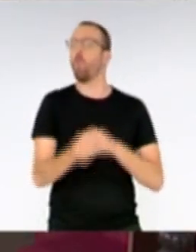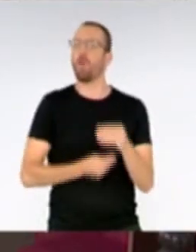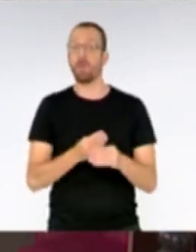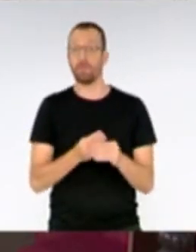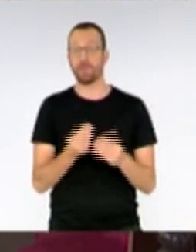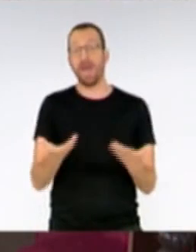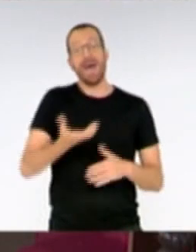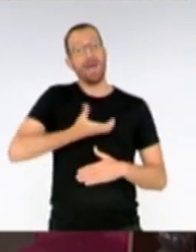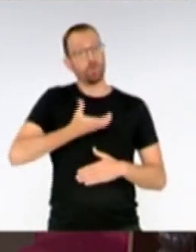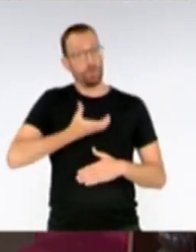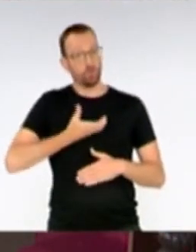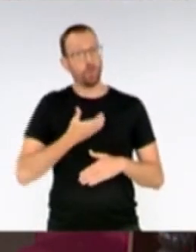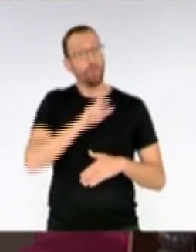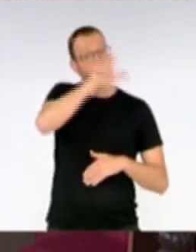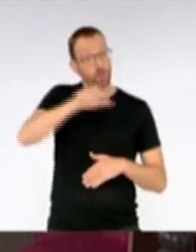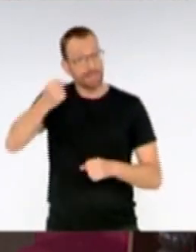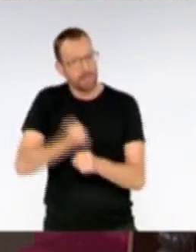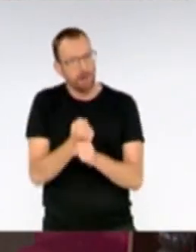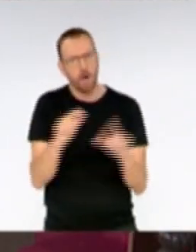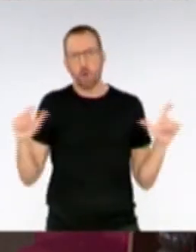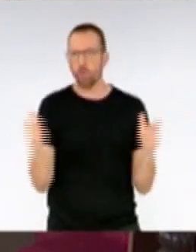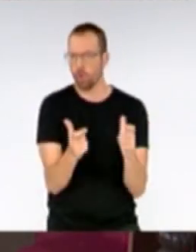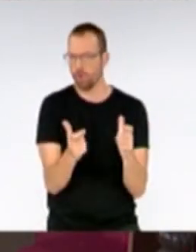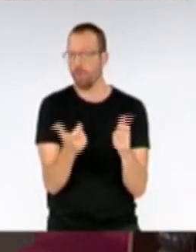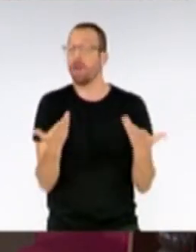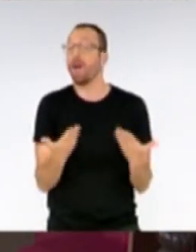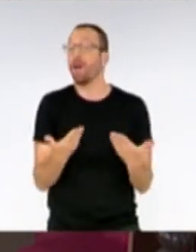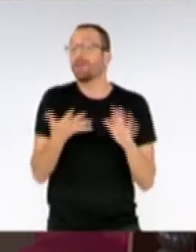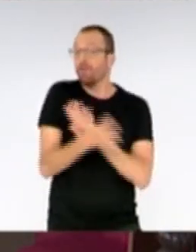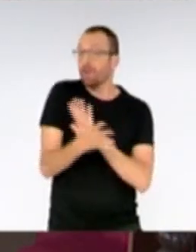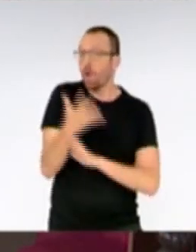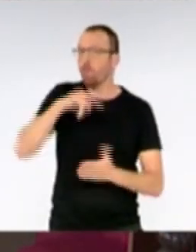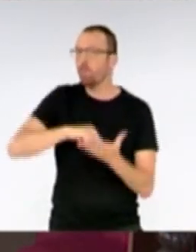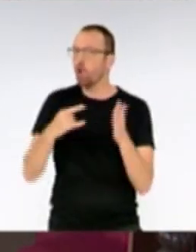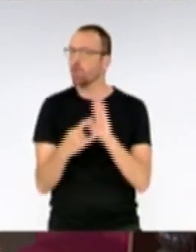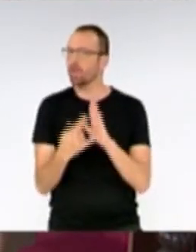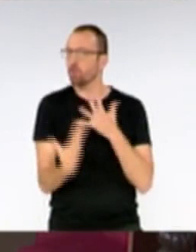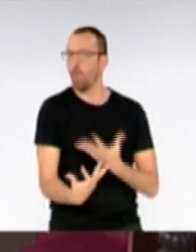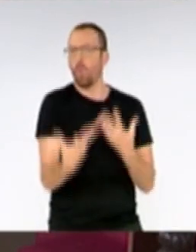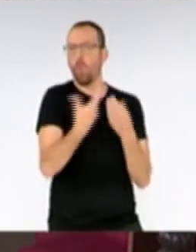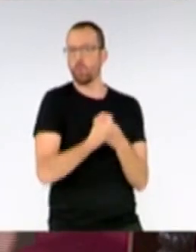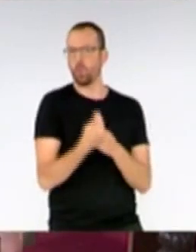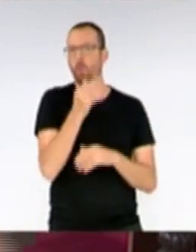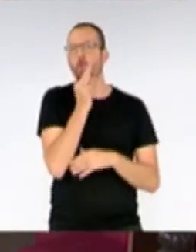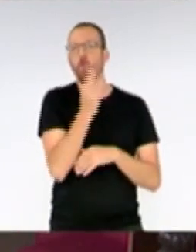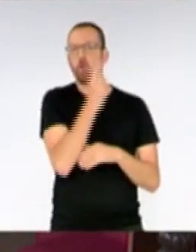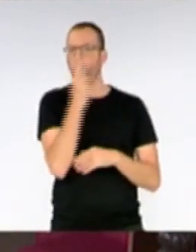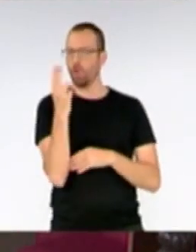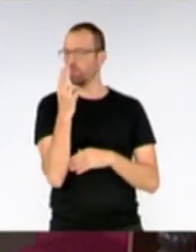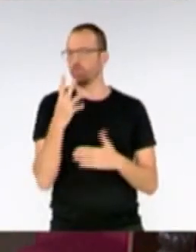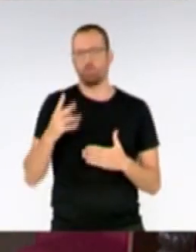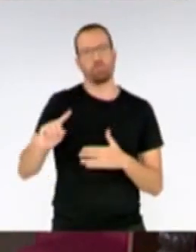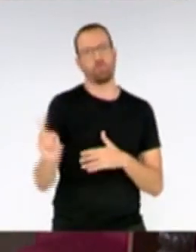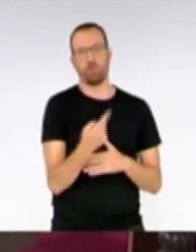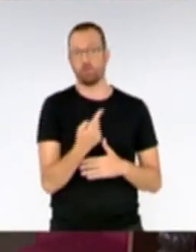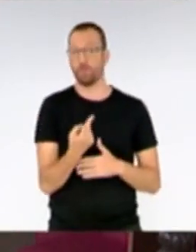ayuntamiento, con los trabajadores y trabajadoras del ayuntamiento, para decirles que este proyecto también tiene que tener el compromiso y la complicidad de todos ellos.